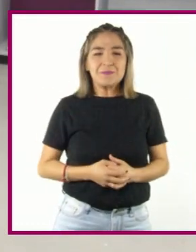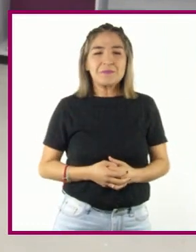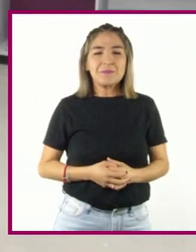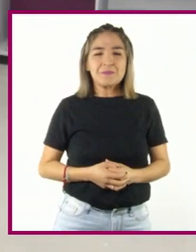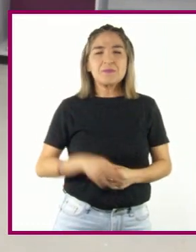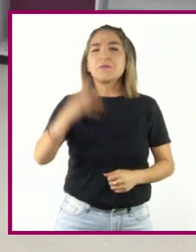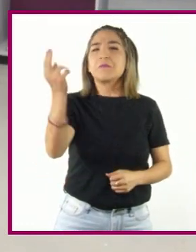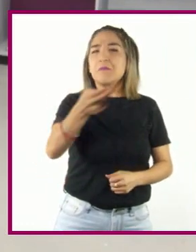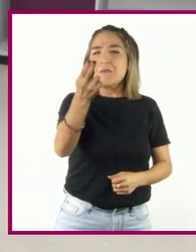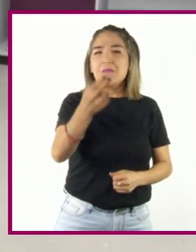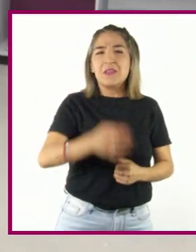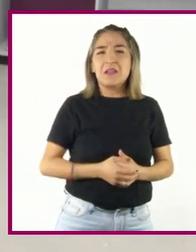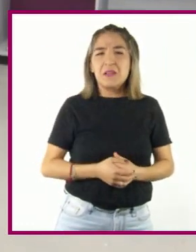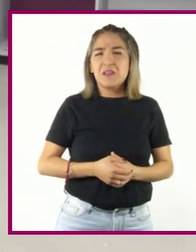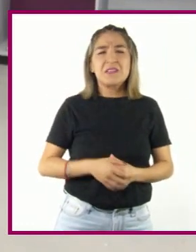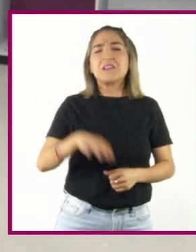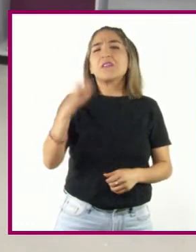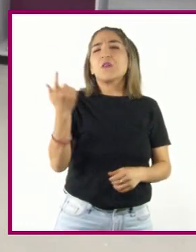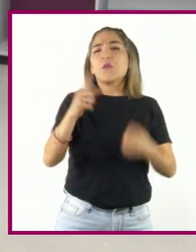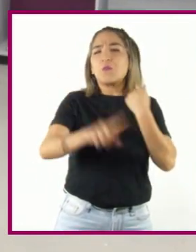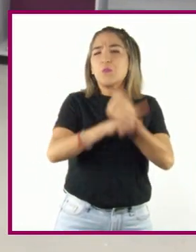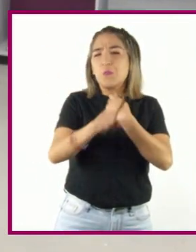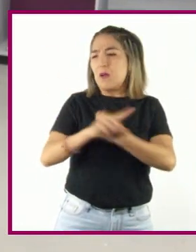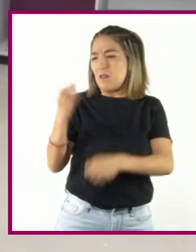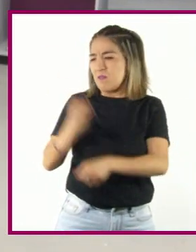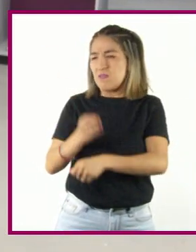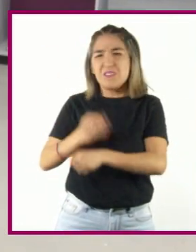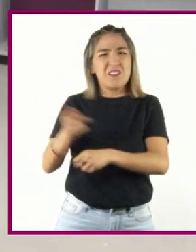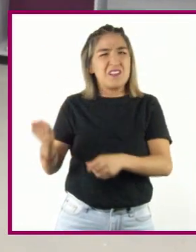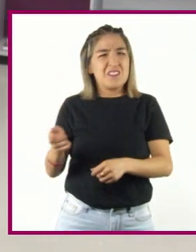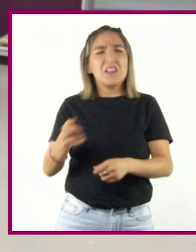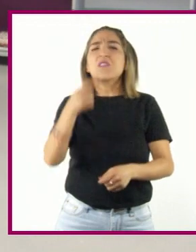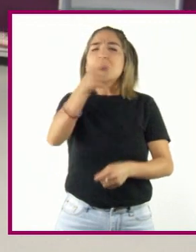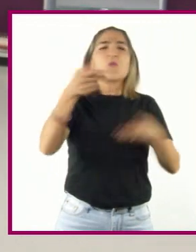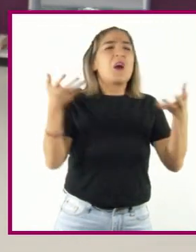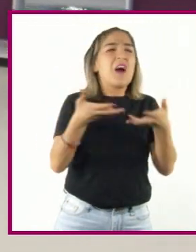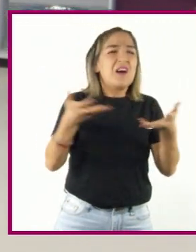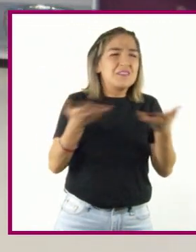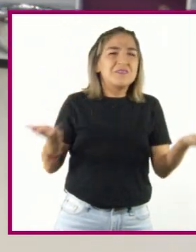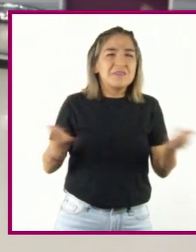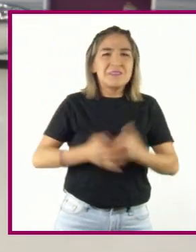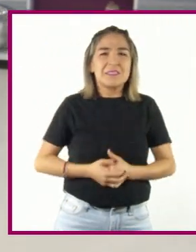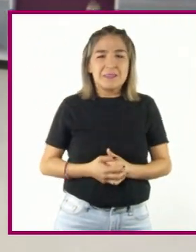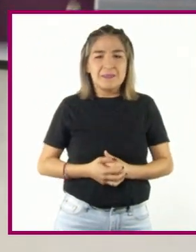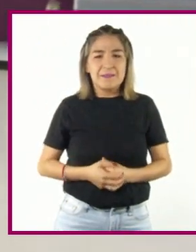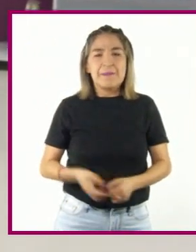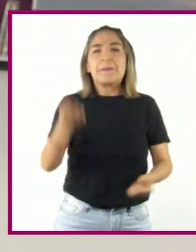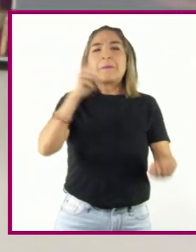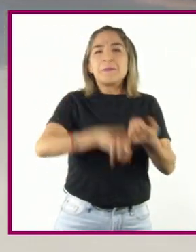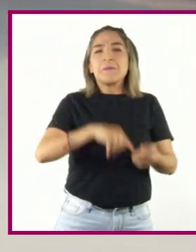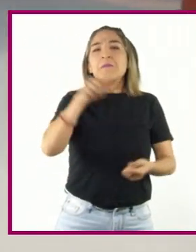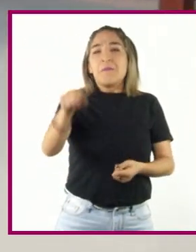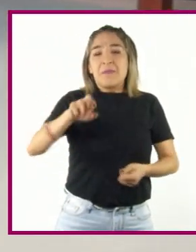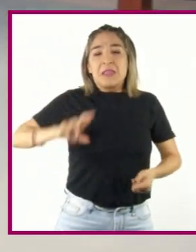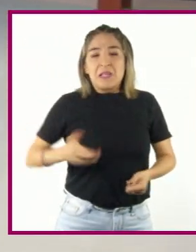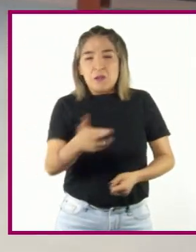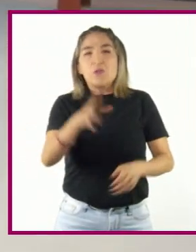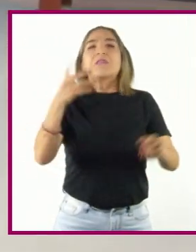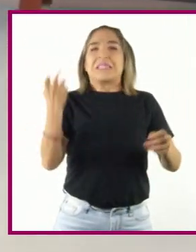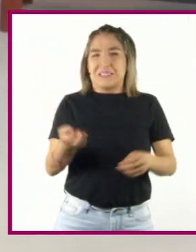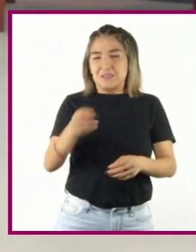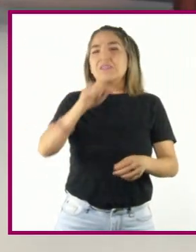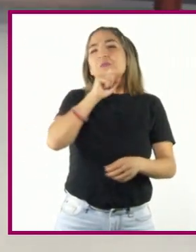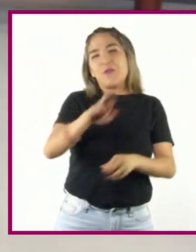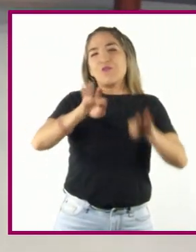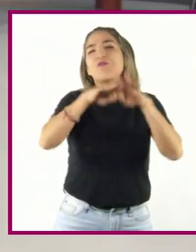¿Y ustedes qué harían para solucionar este conflicto? En la actualidad, lo que sí ha ocurrido son otras formas de guerra